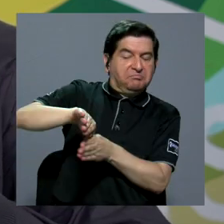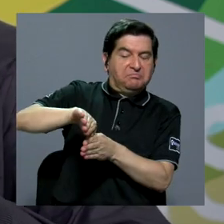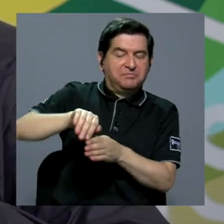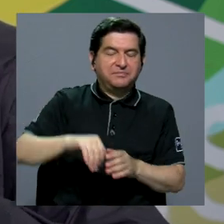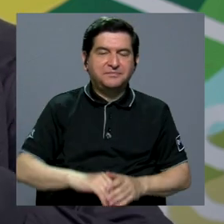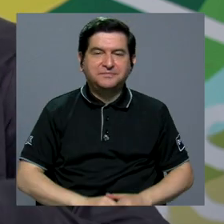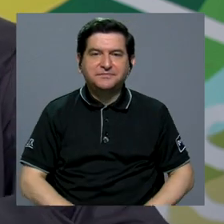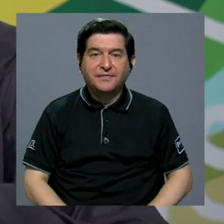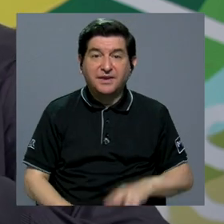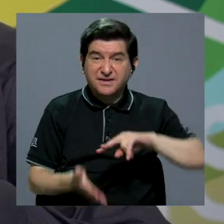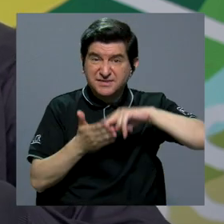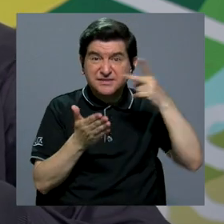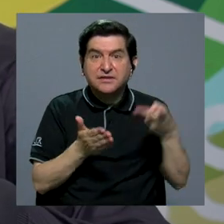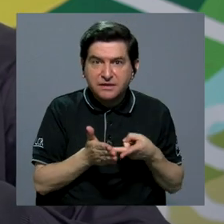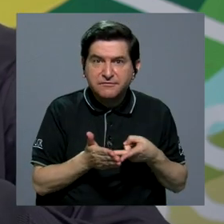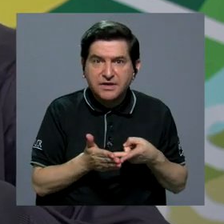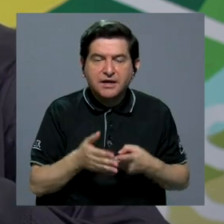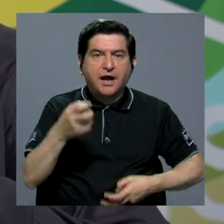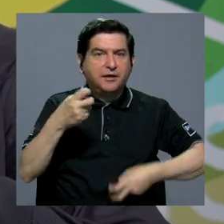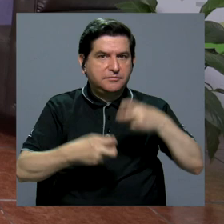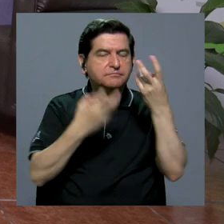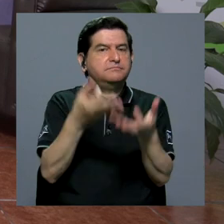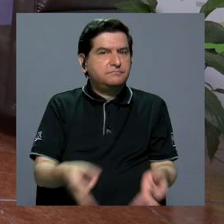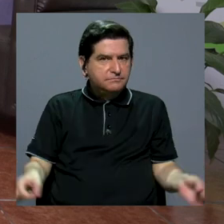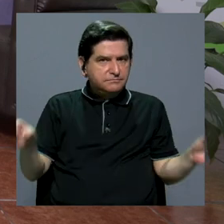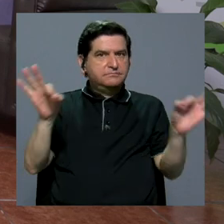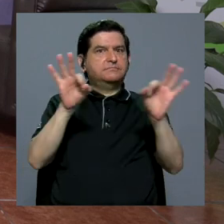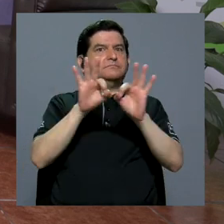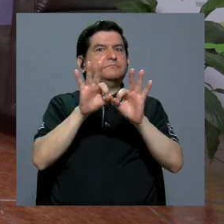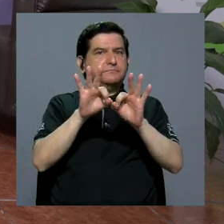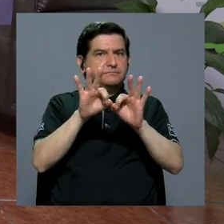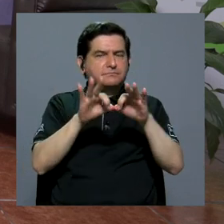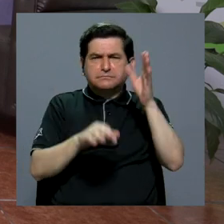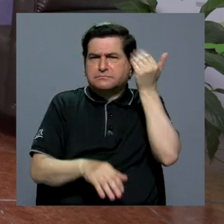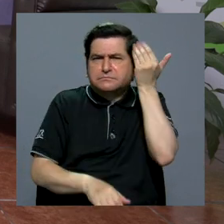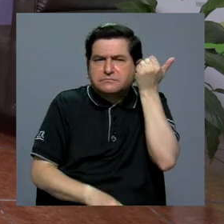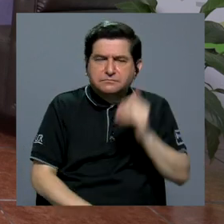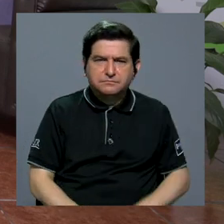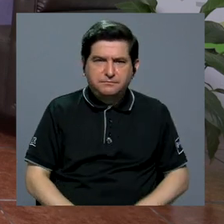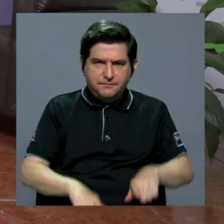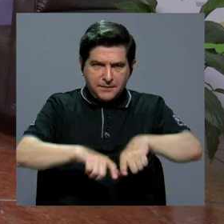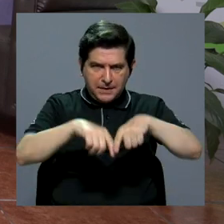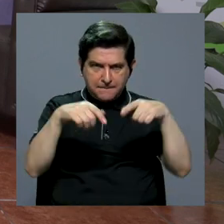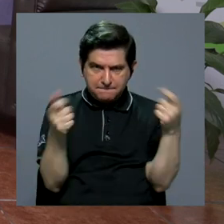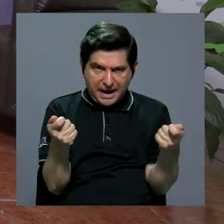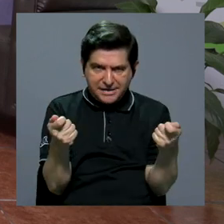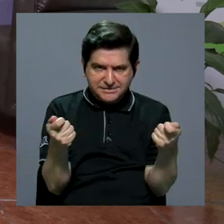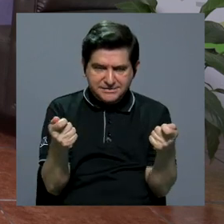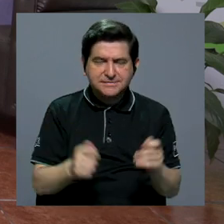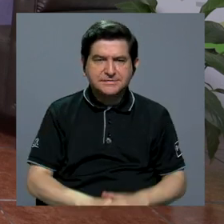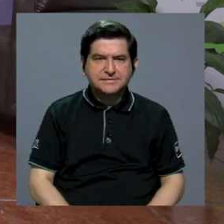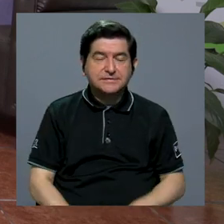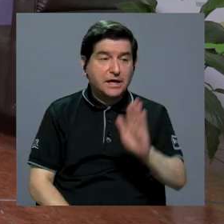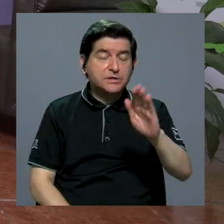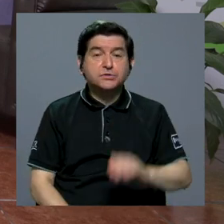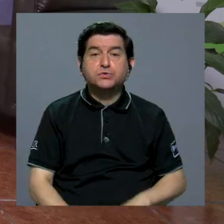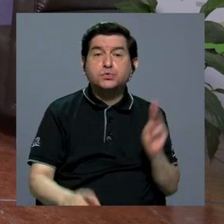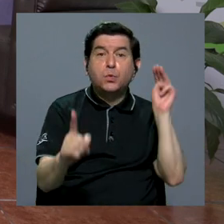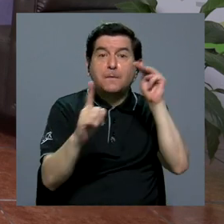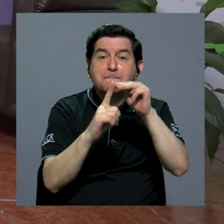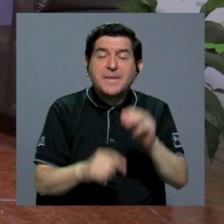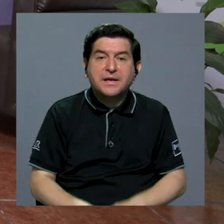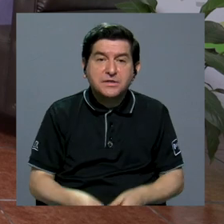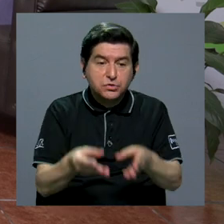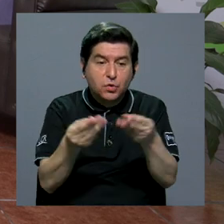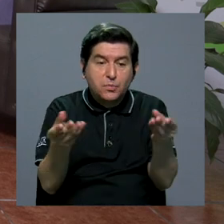representa un problema fundamental precisamente porque la prensa, digamos, su misión va a ser de